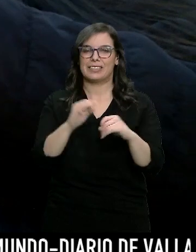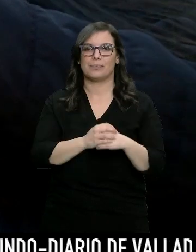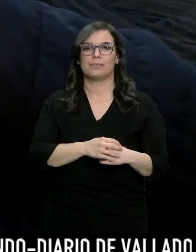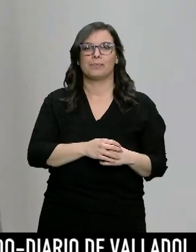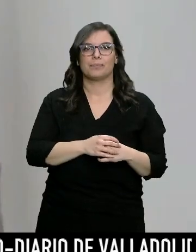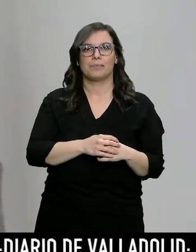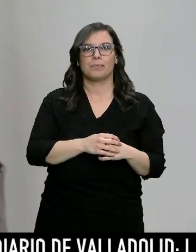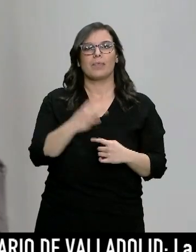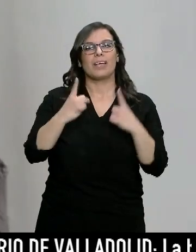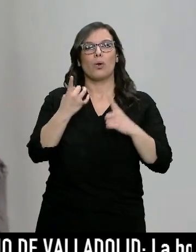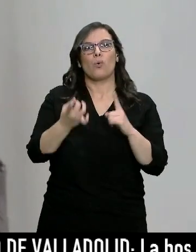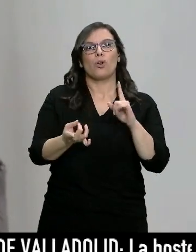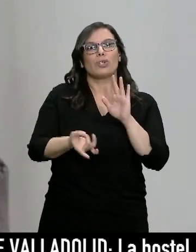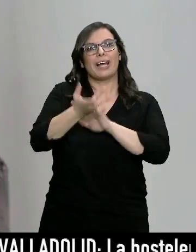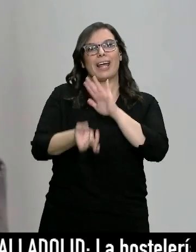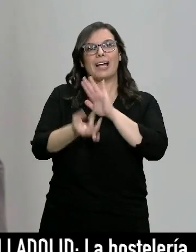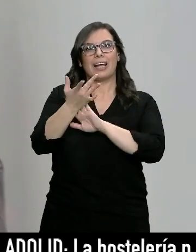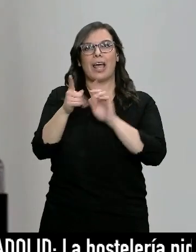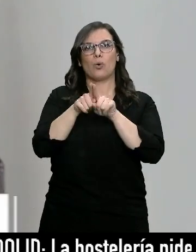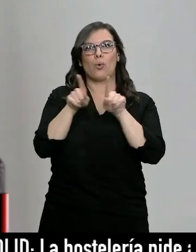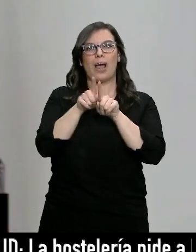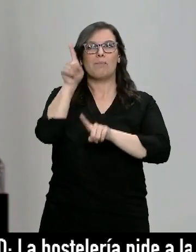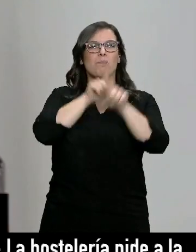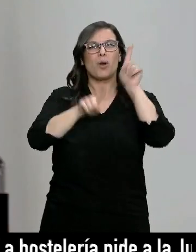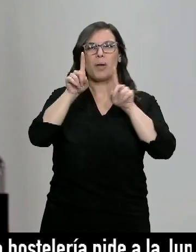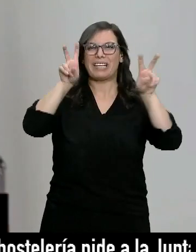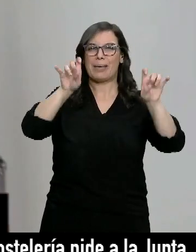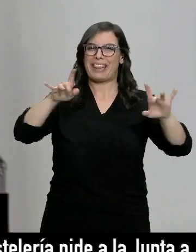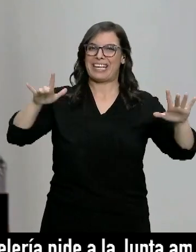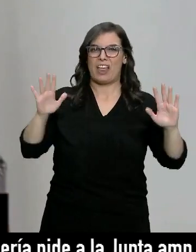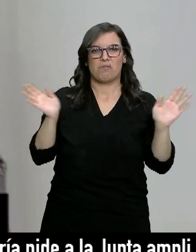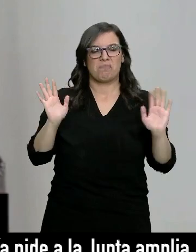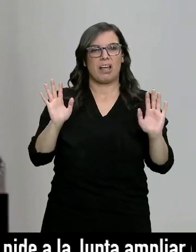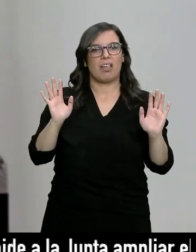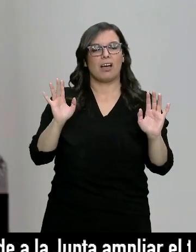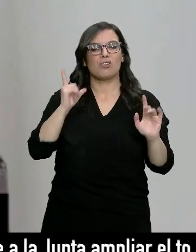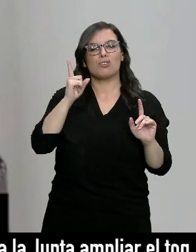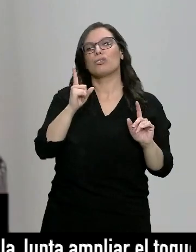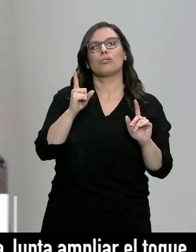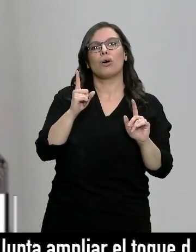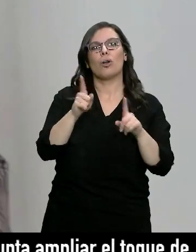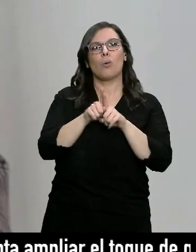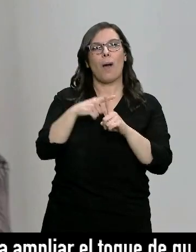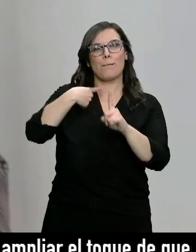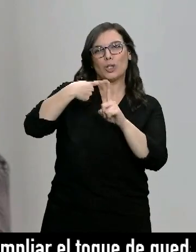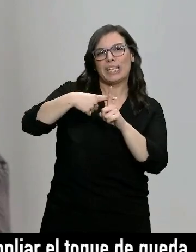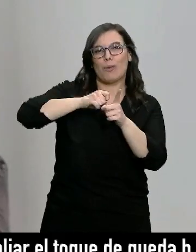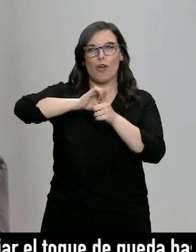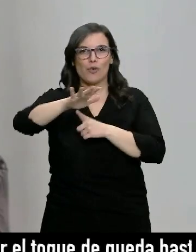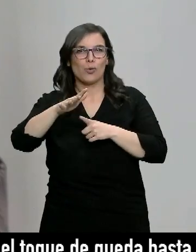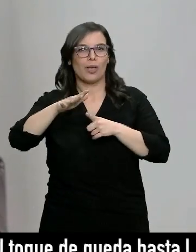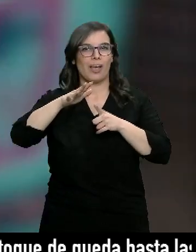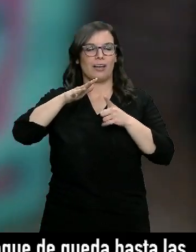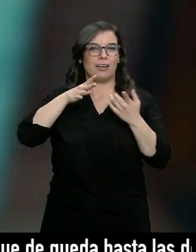creadores muy blancos, es decir, que no entren en polémicas, que generen un impacto positivo en el